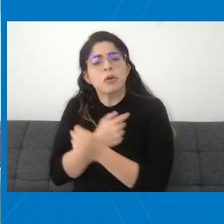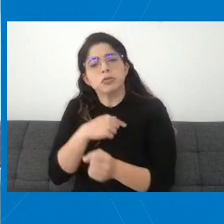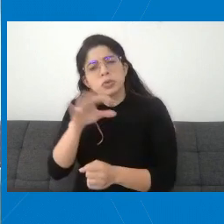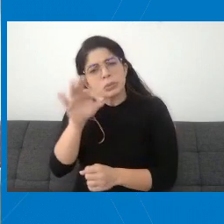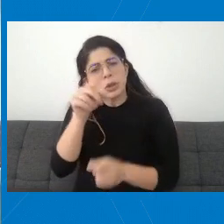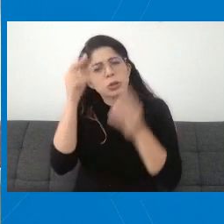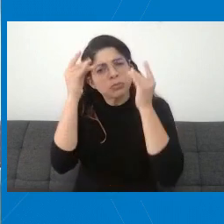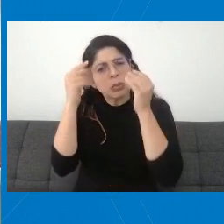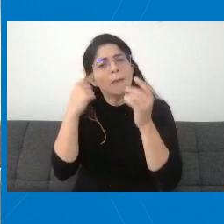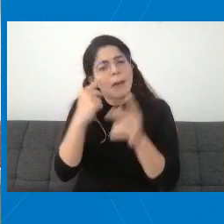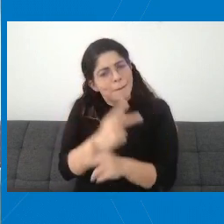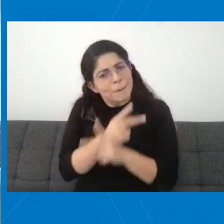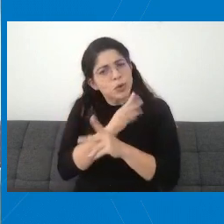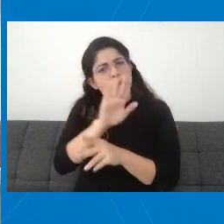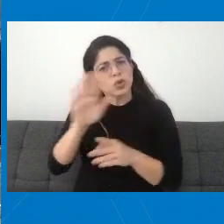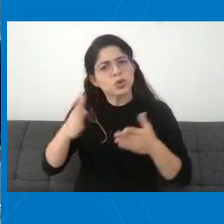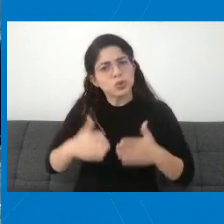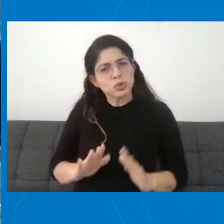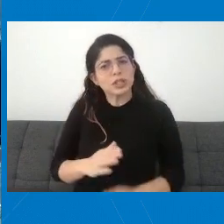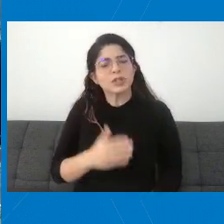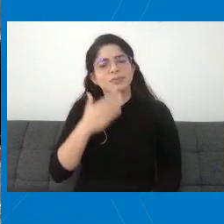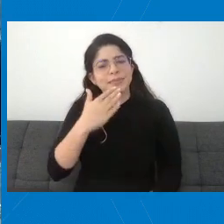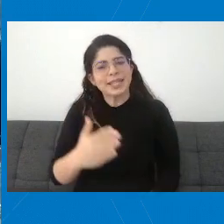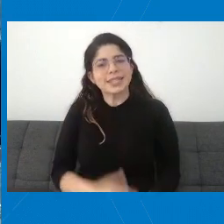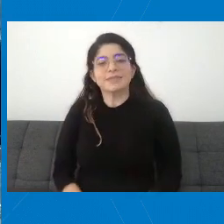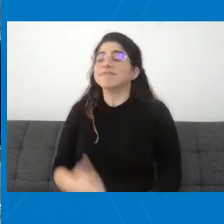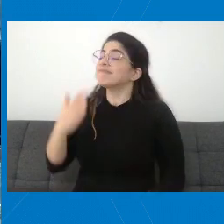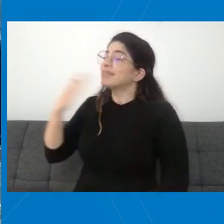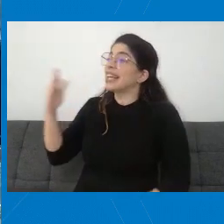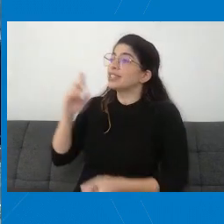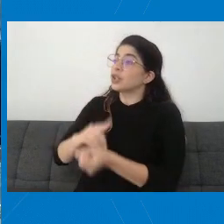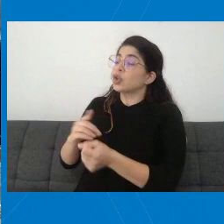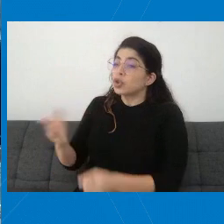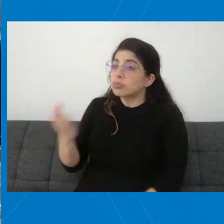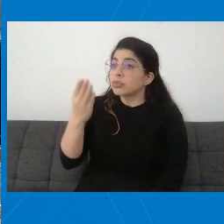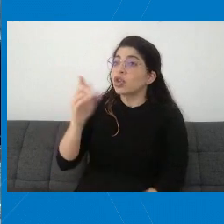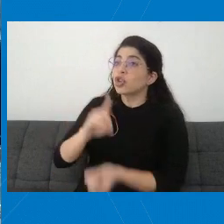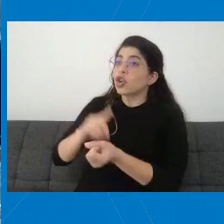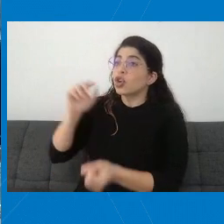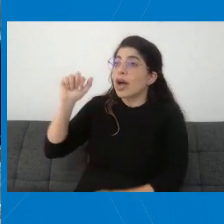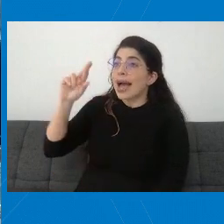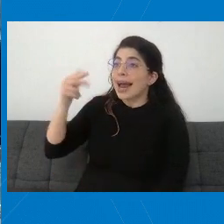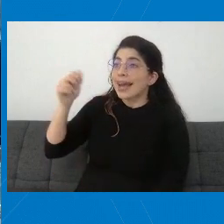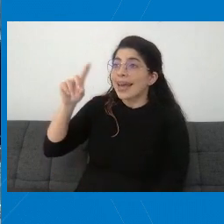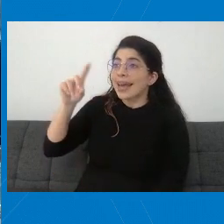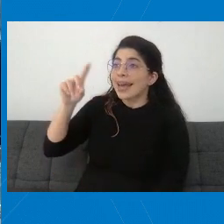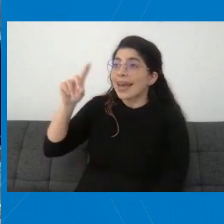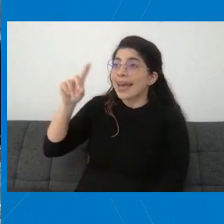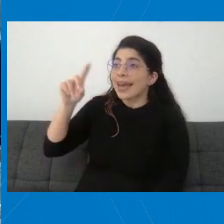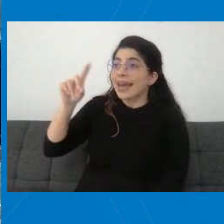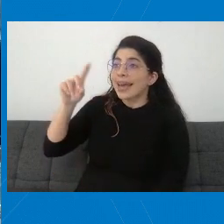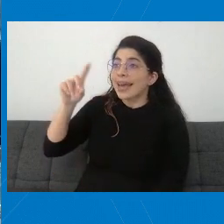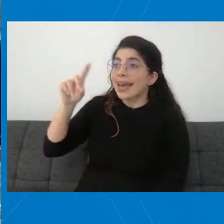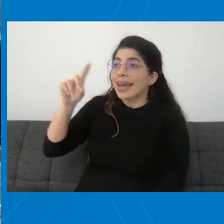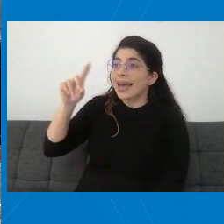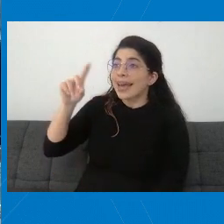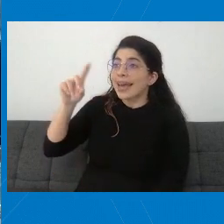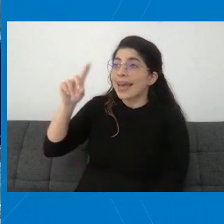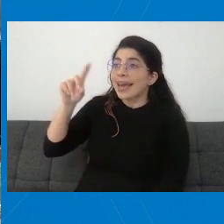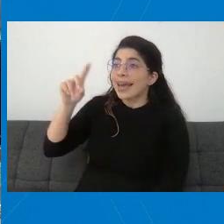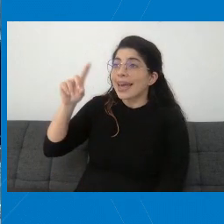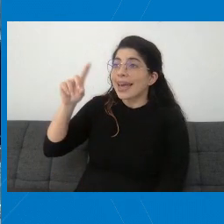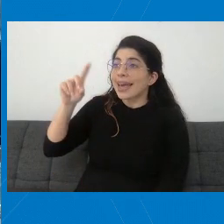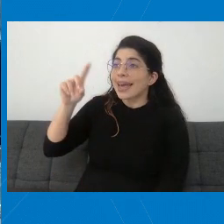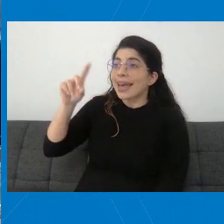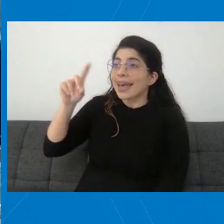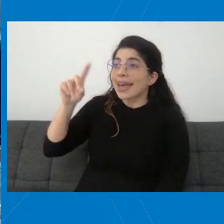proteger a sus hijos. Gracias. Muchas gracias, doctor González. Doctor Arguedas, un mensaje, un llamado a los padres y madres, y también a los